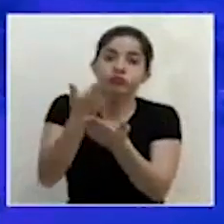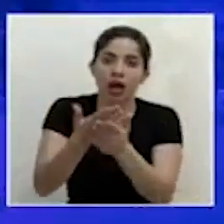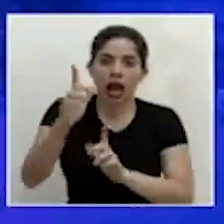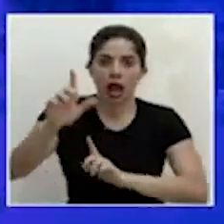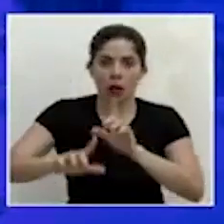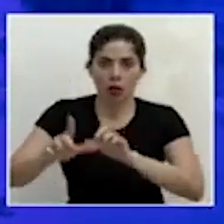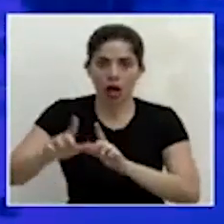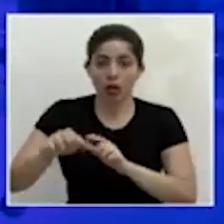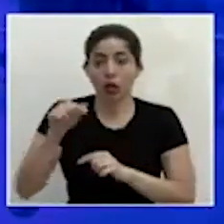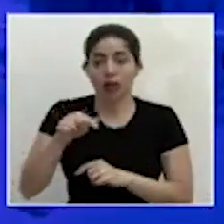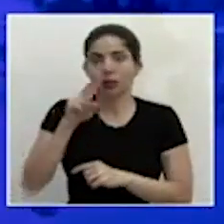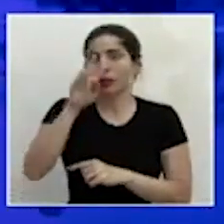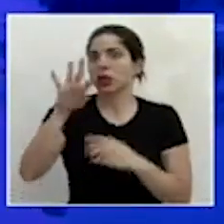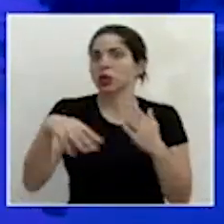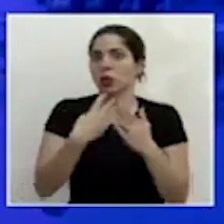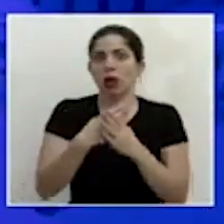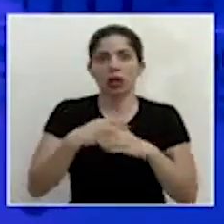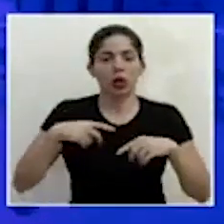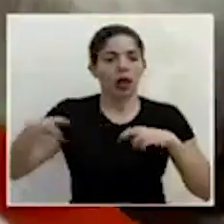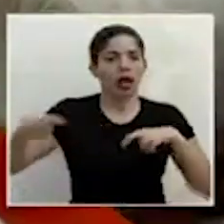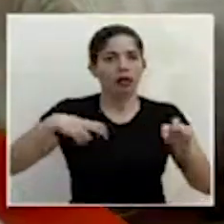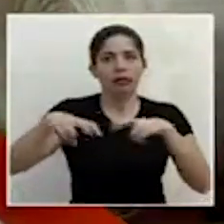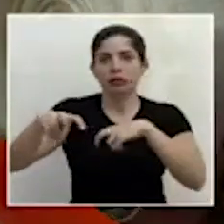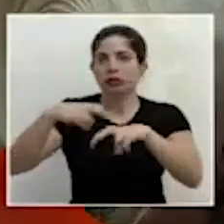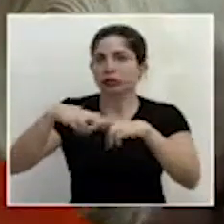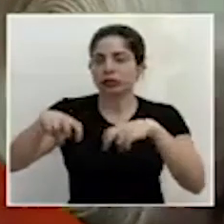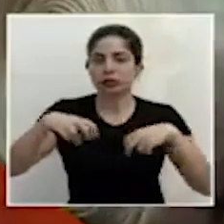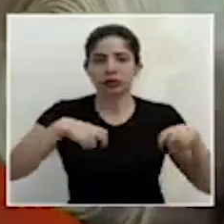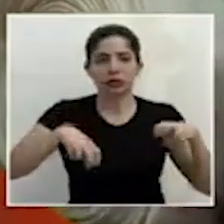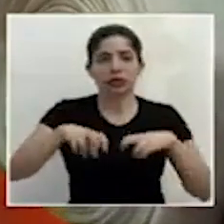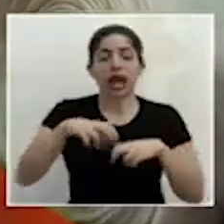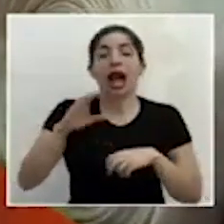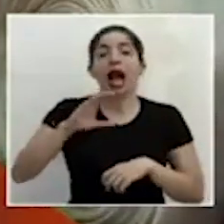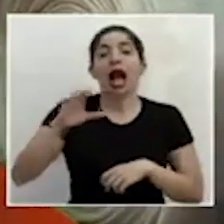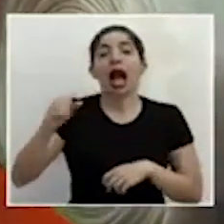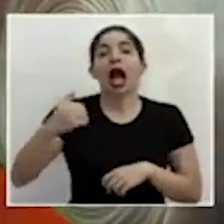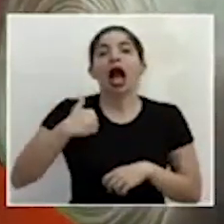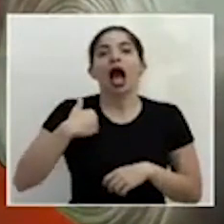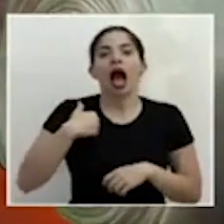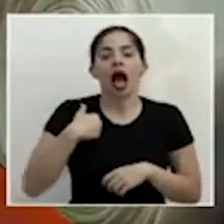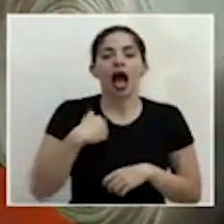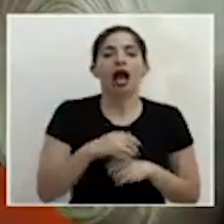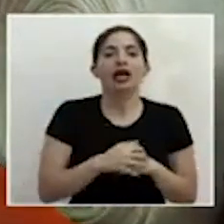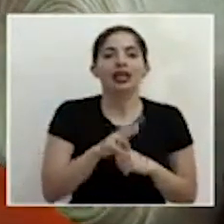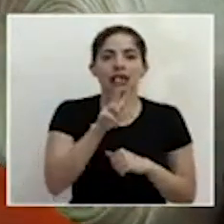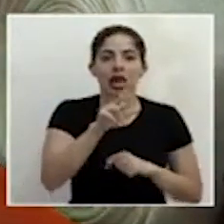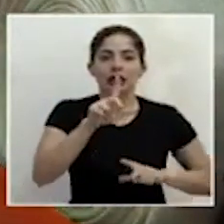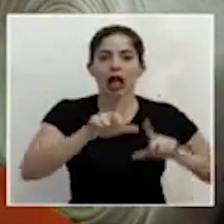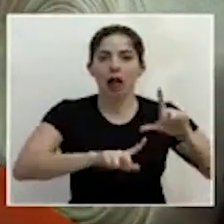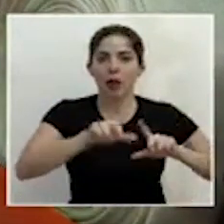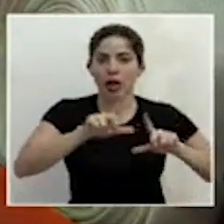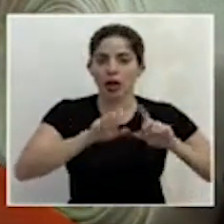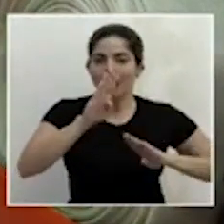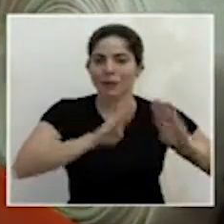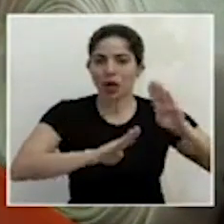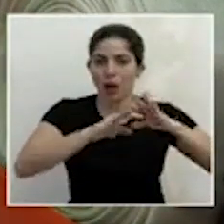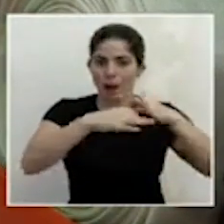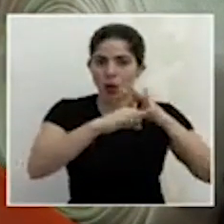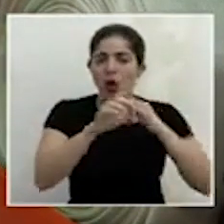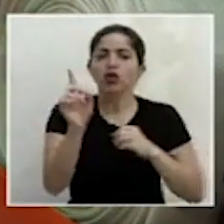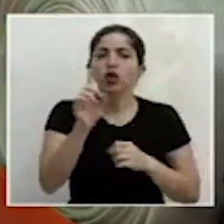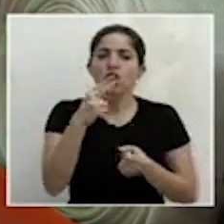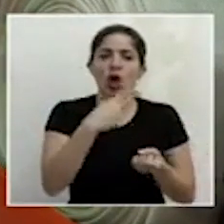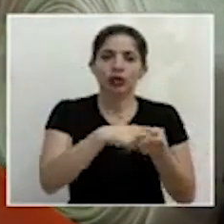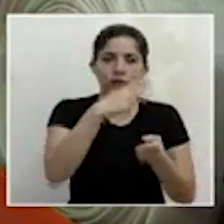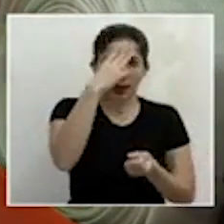Es una operativa 24-7. La Caja cuenta con tres laboratorios de biología molecular en los hospitales México,